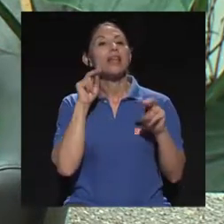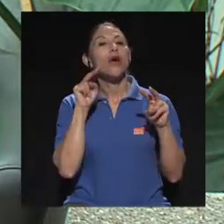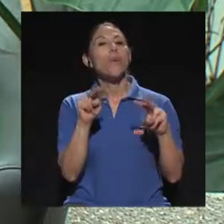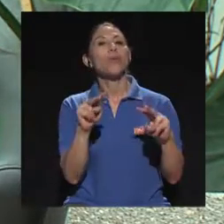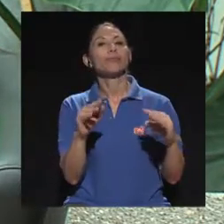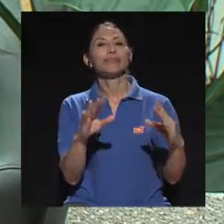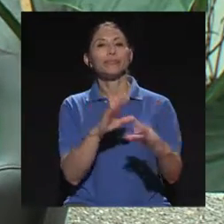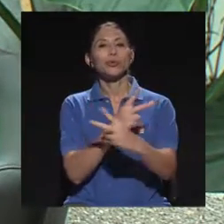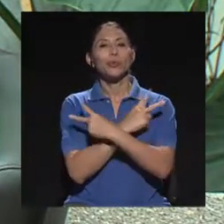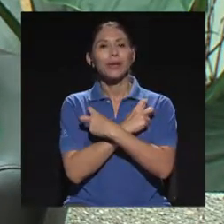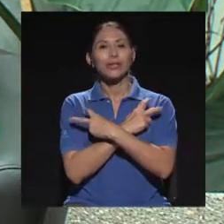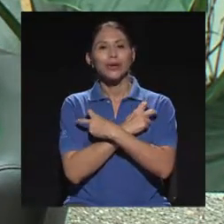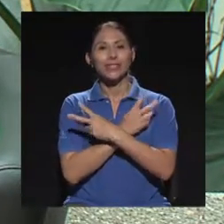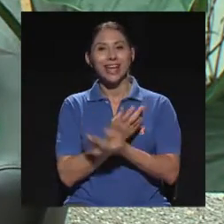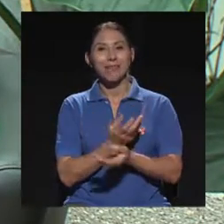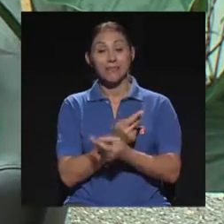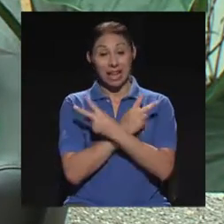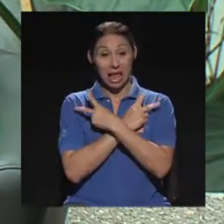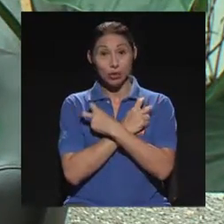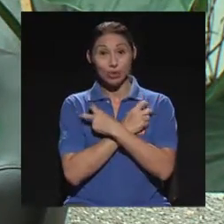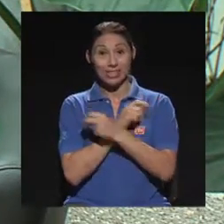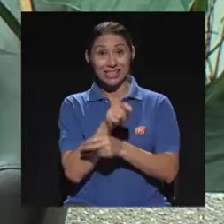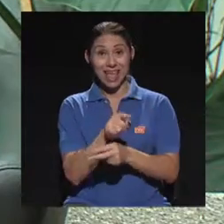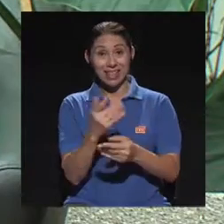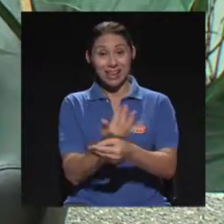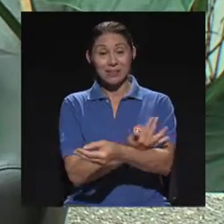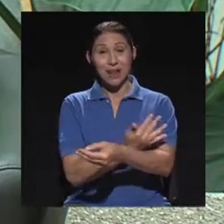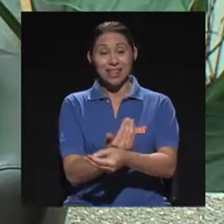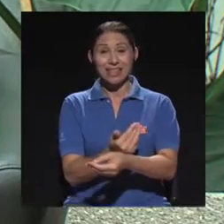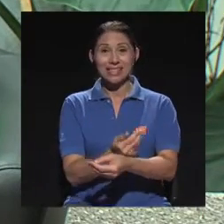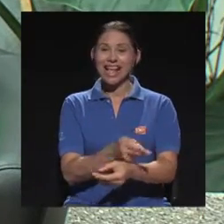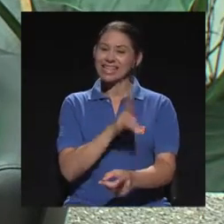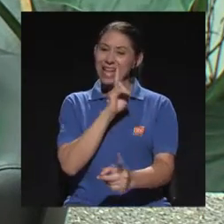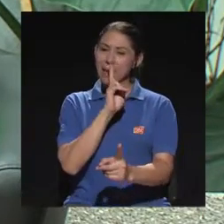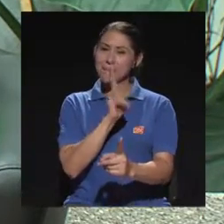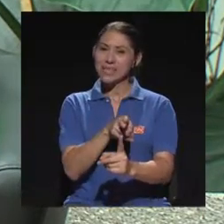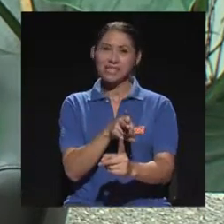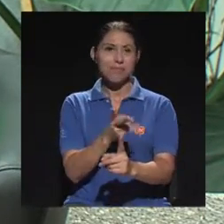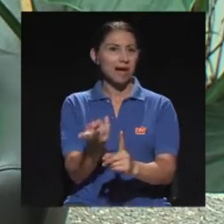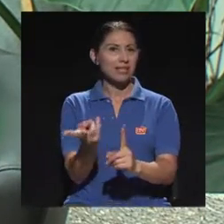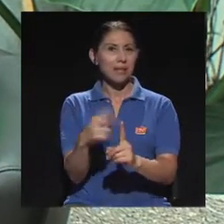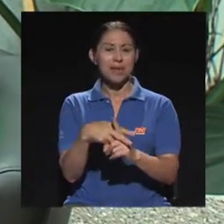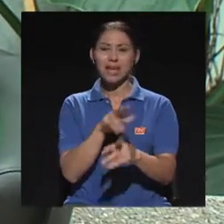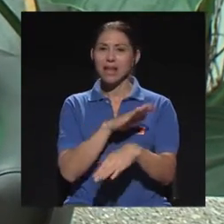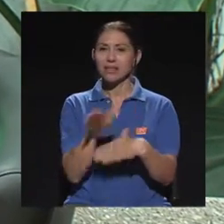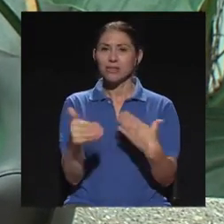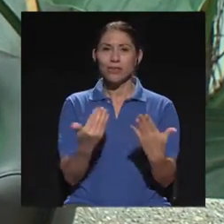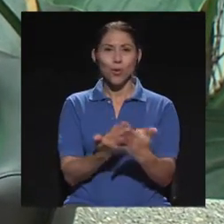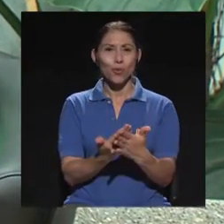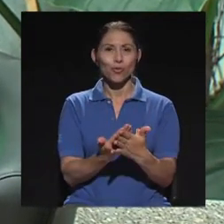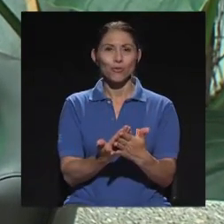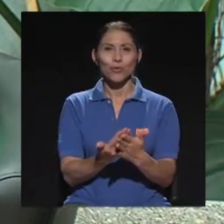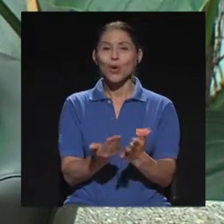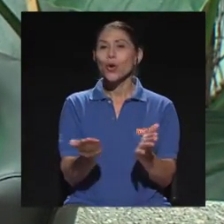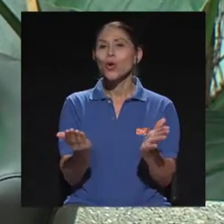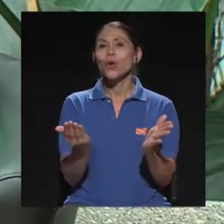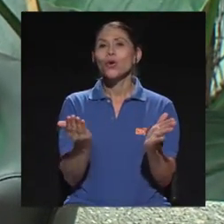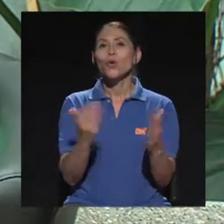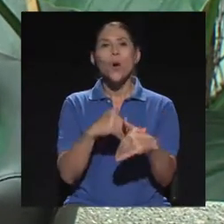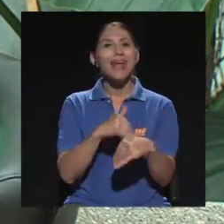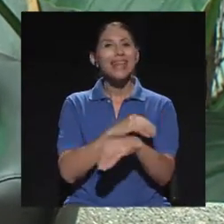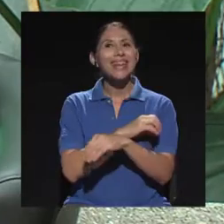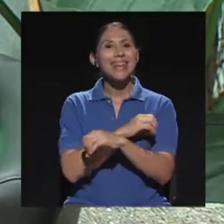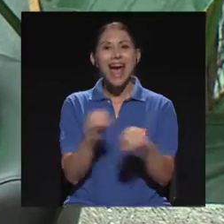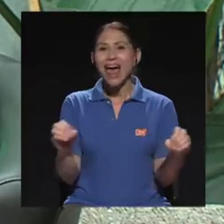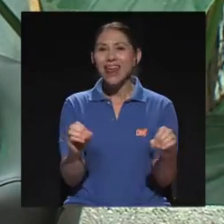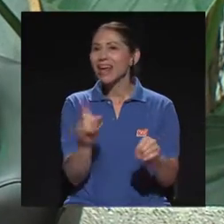toxicidad de las plantas es la misma toxicidad que se aplica absolutamente en todo. No hay nada sobre la faz de la tierra